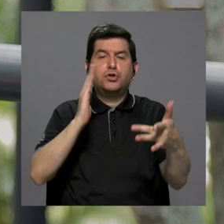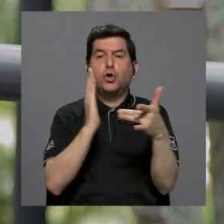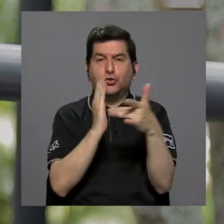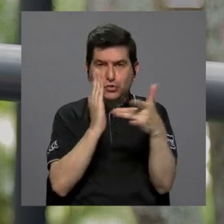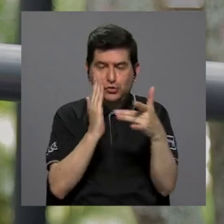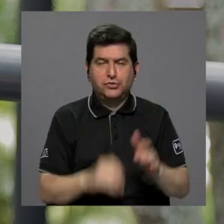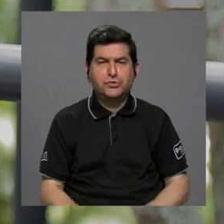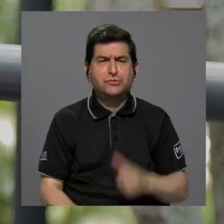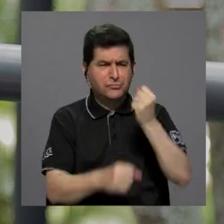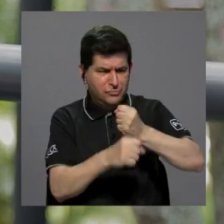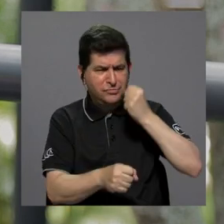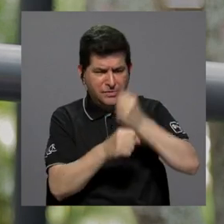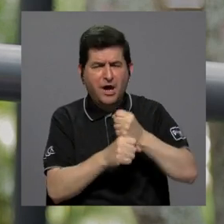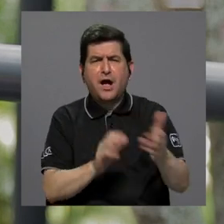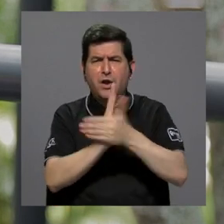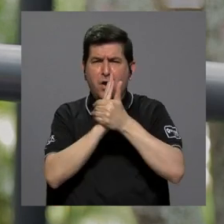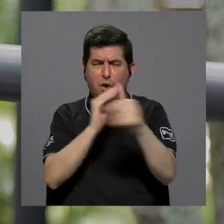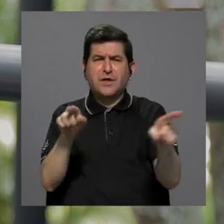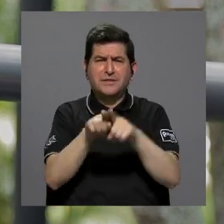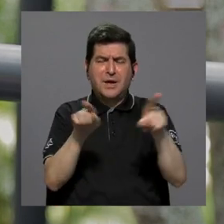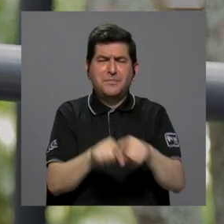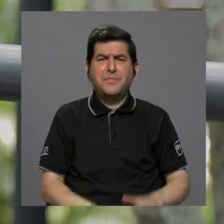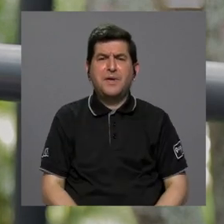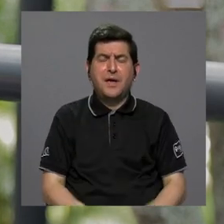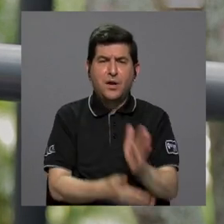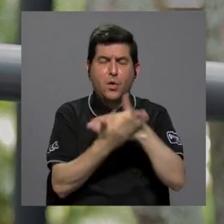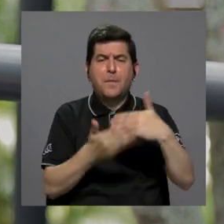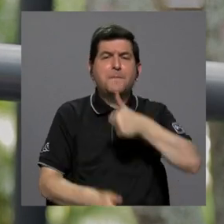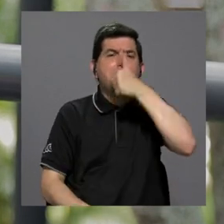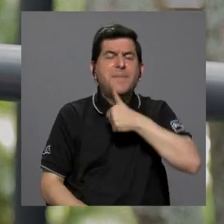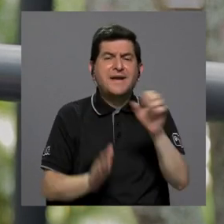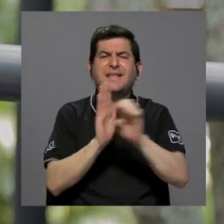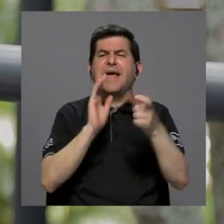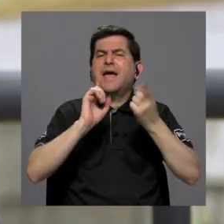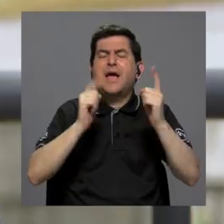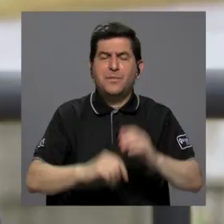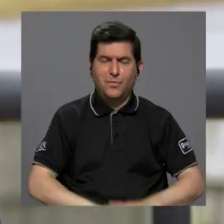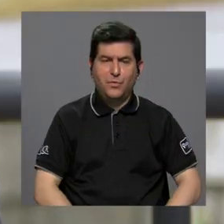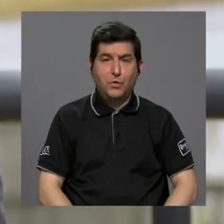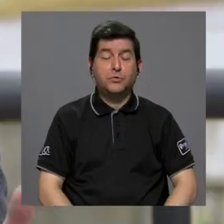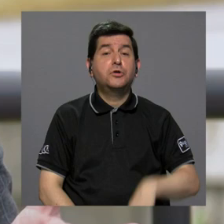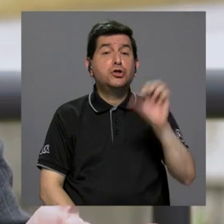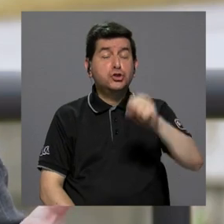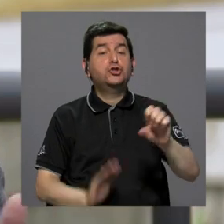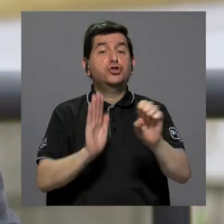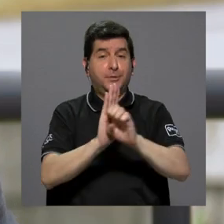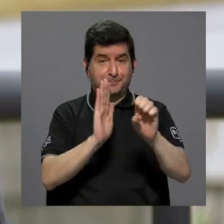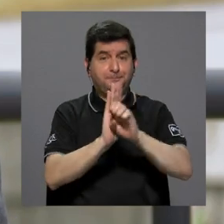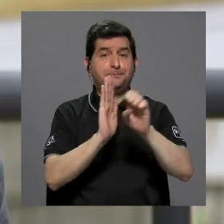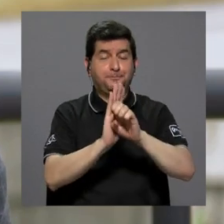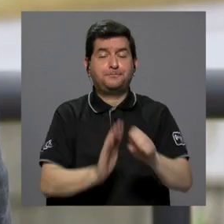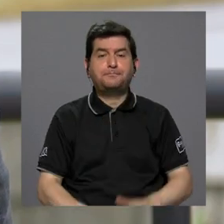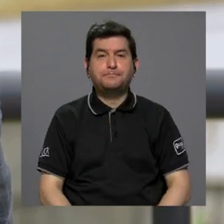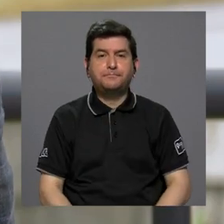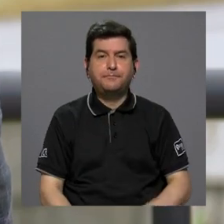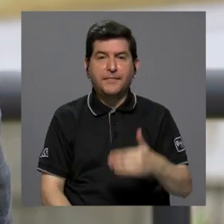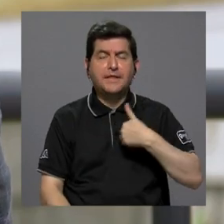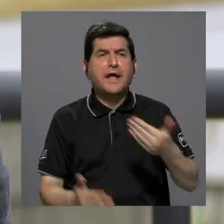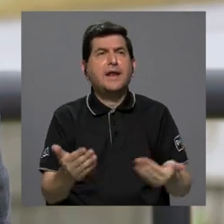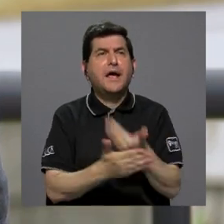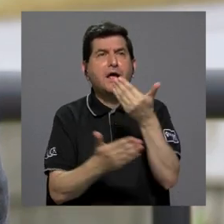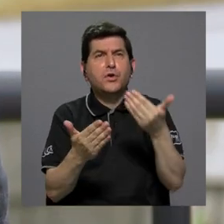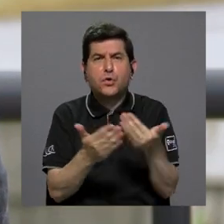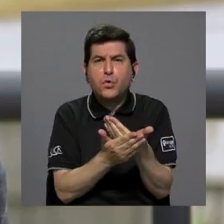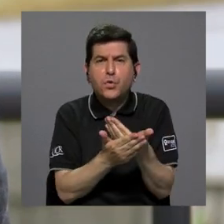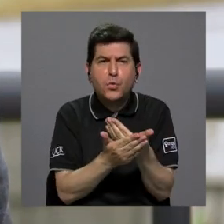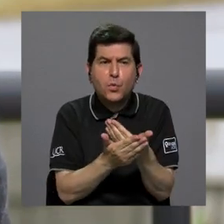tecnológica que están siendo trabajados y potenciados también con contrapartes privadas. Algunos ejemplos. Sí, por ejemplo, tenemos un